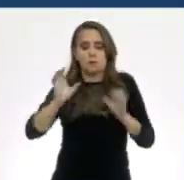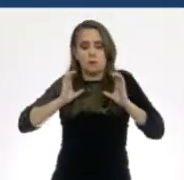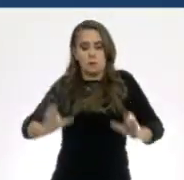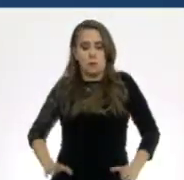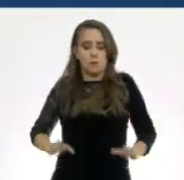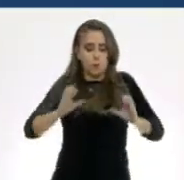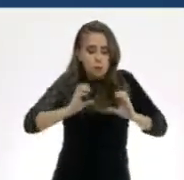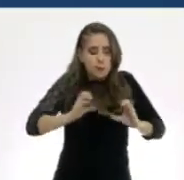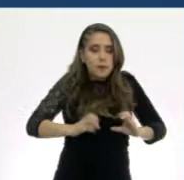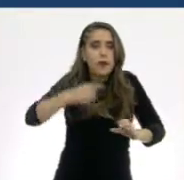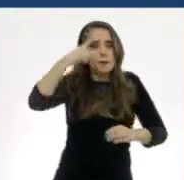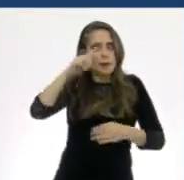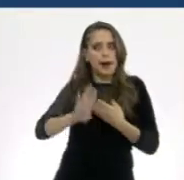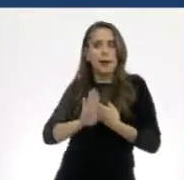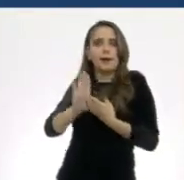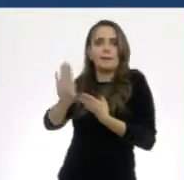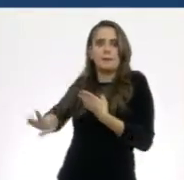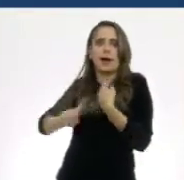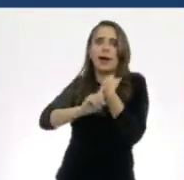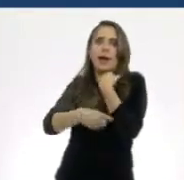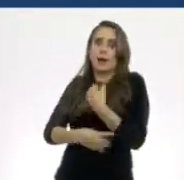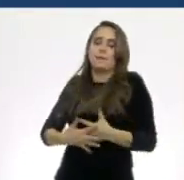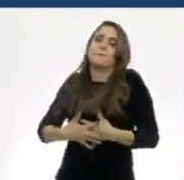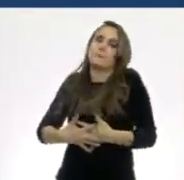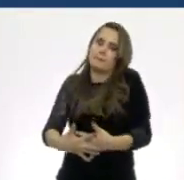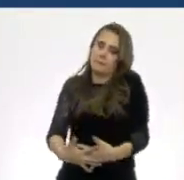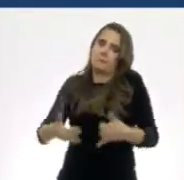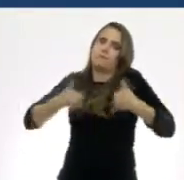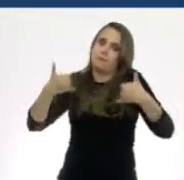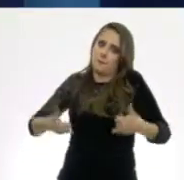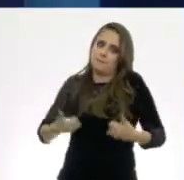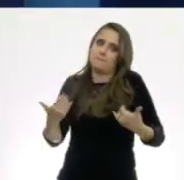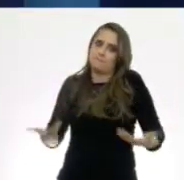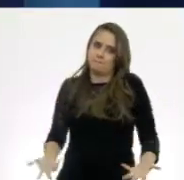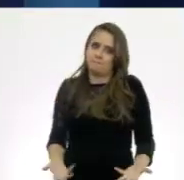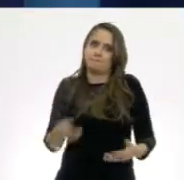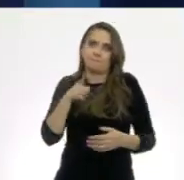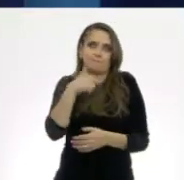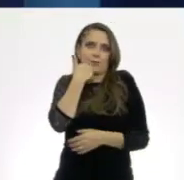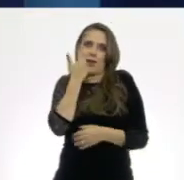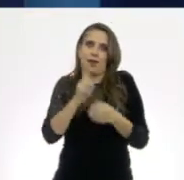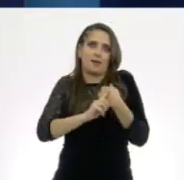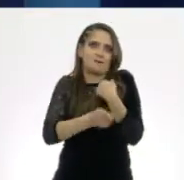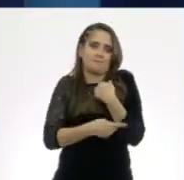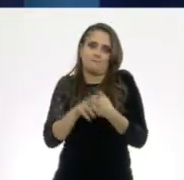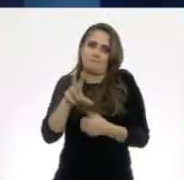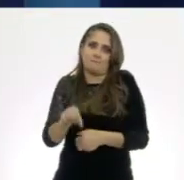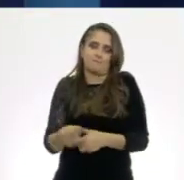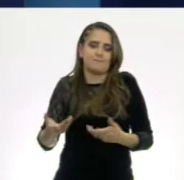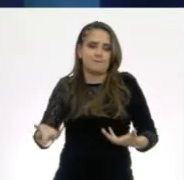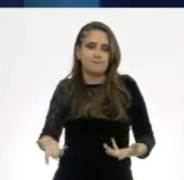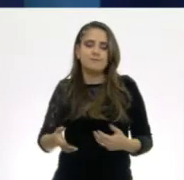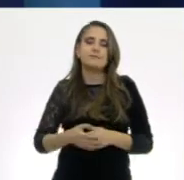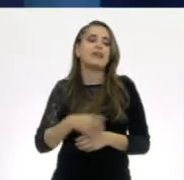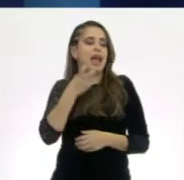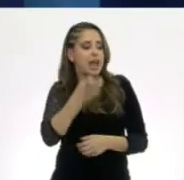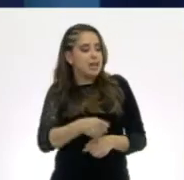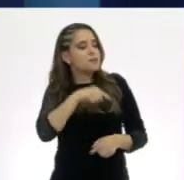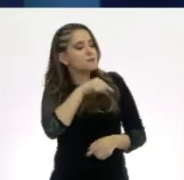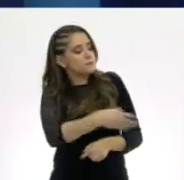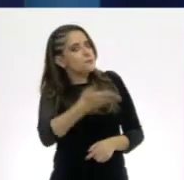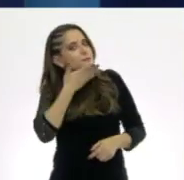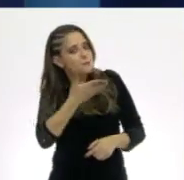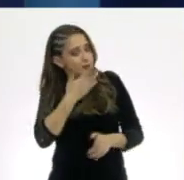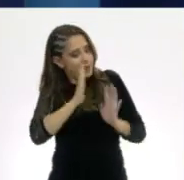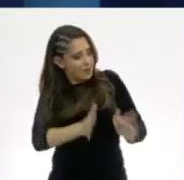embarazos no deseados. ¡Genial, Tom! Ya te veo más animado. Es importante